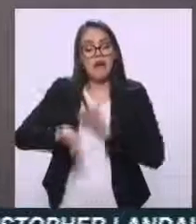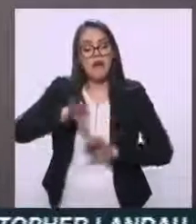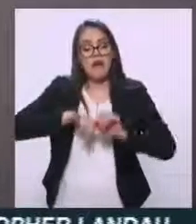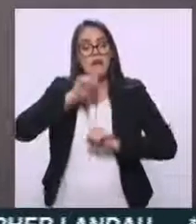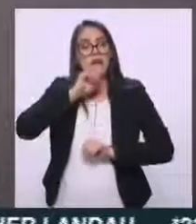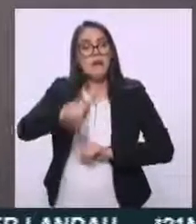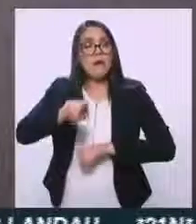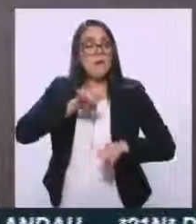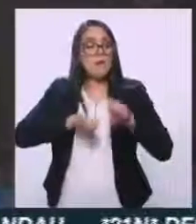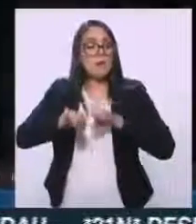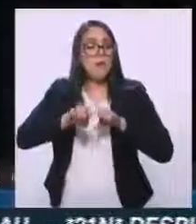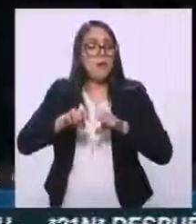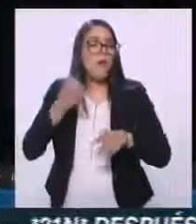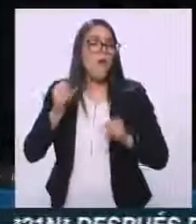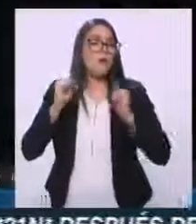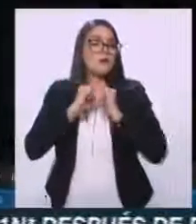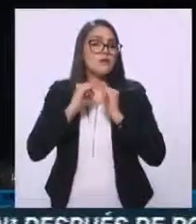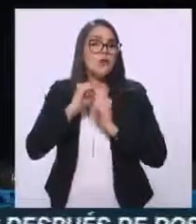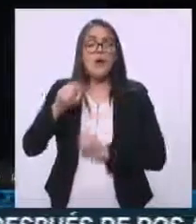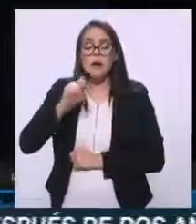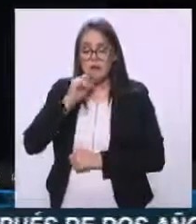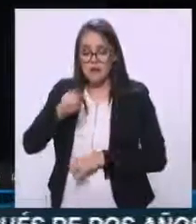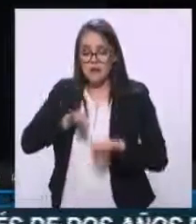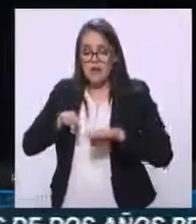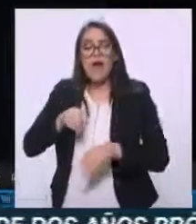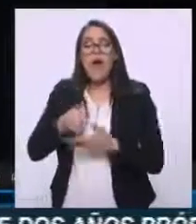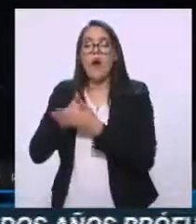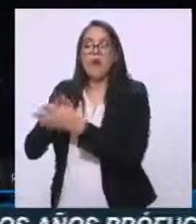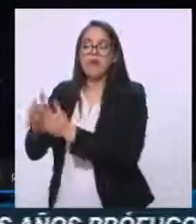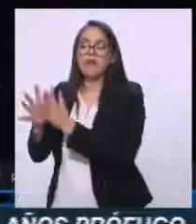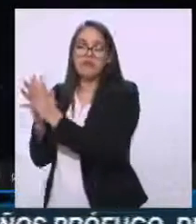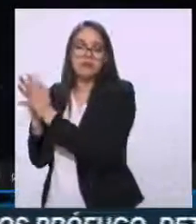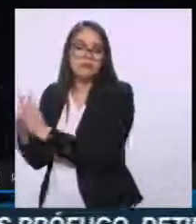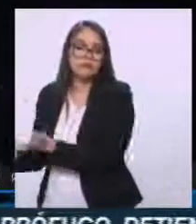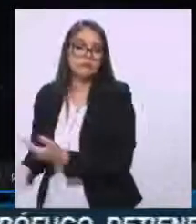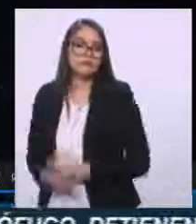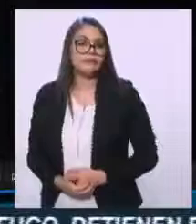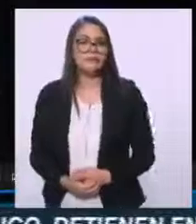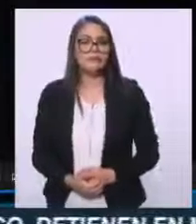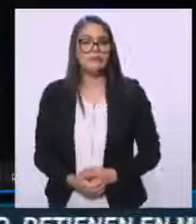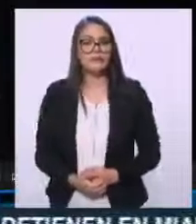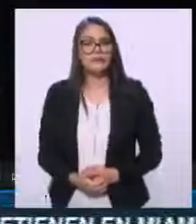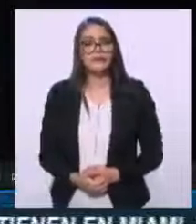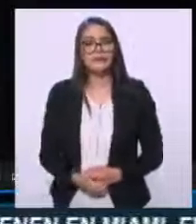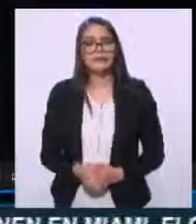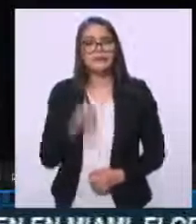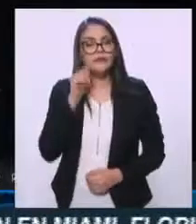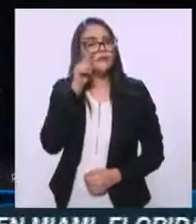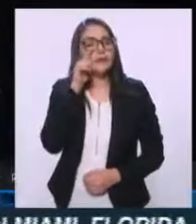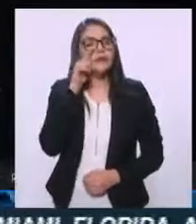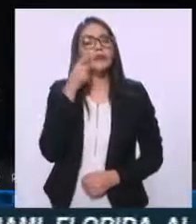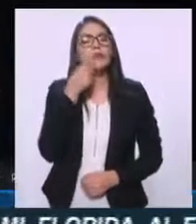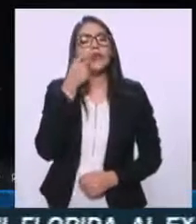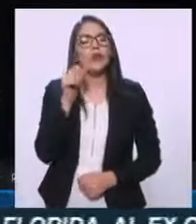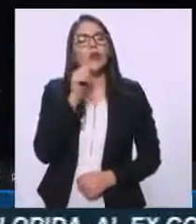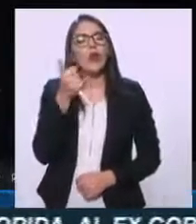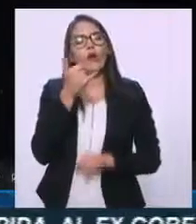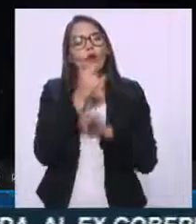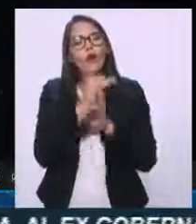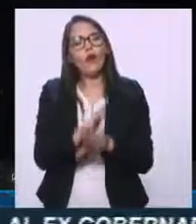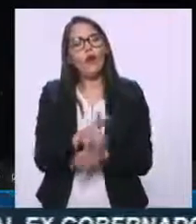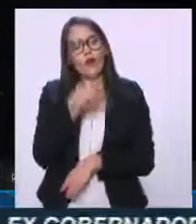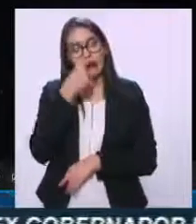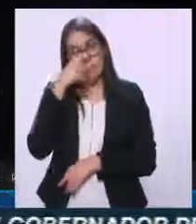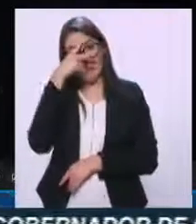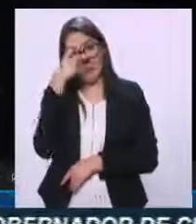Alberto Escorcia, otro tema y esto no es fake news, pero parecía, es lo siguiente, se publicó que México